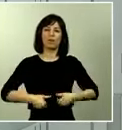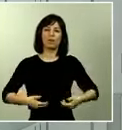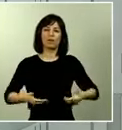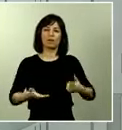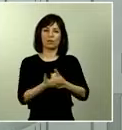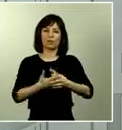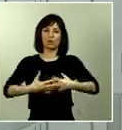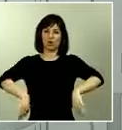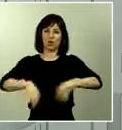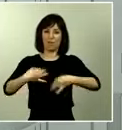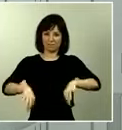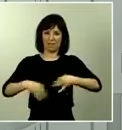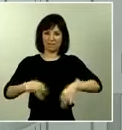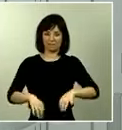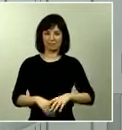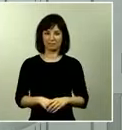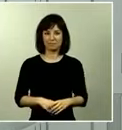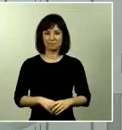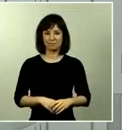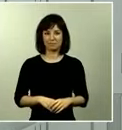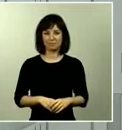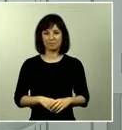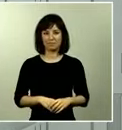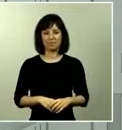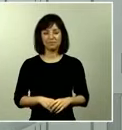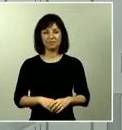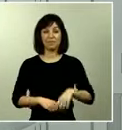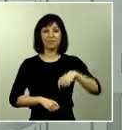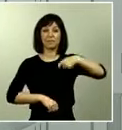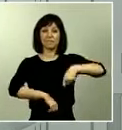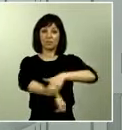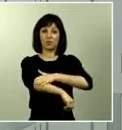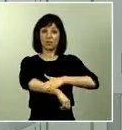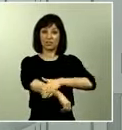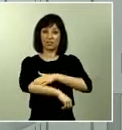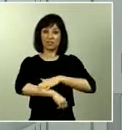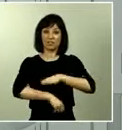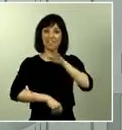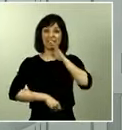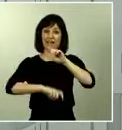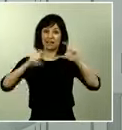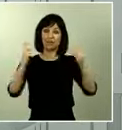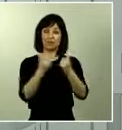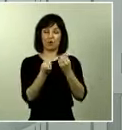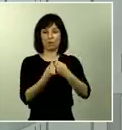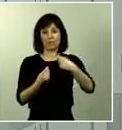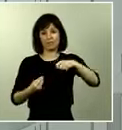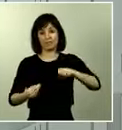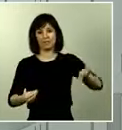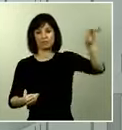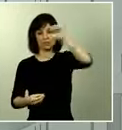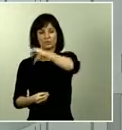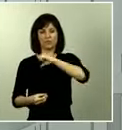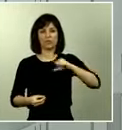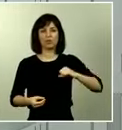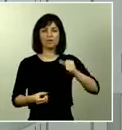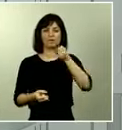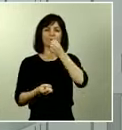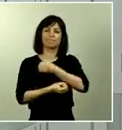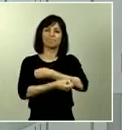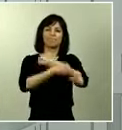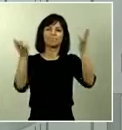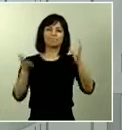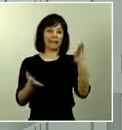venimos hablando. Presidente del Gobierno, en esta conferencia con los presidentes de comunidades autónomas, les ha comunicado lo que ya anunció ayer,